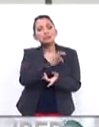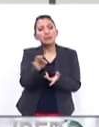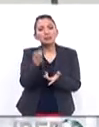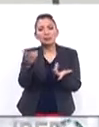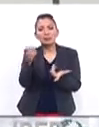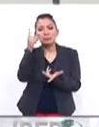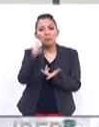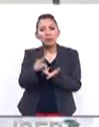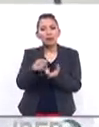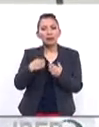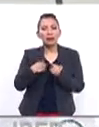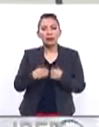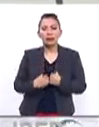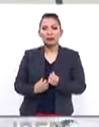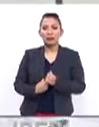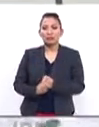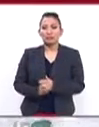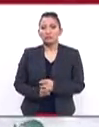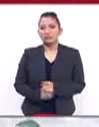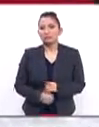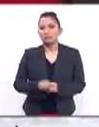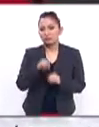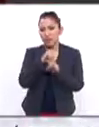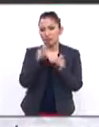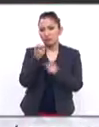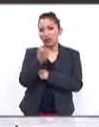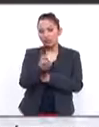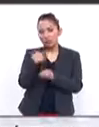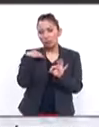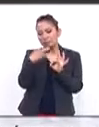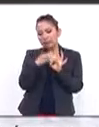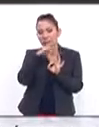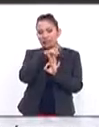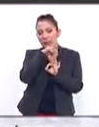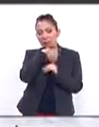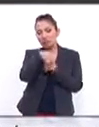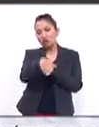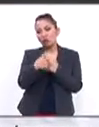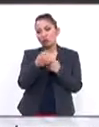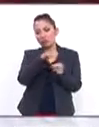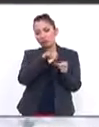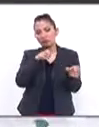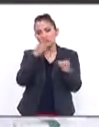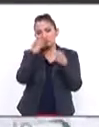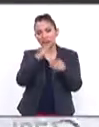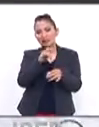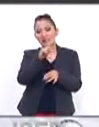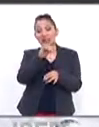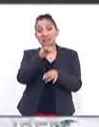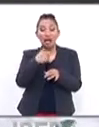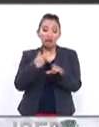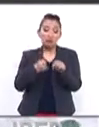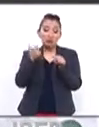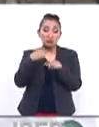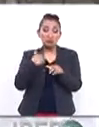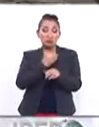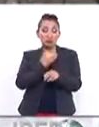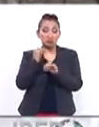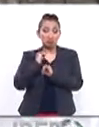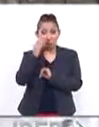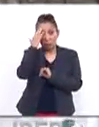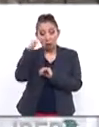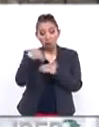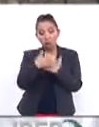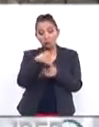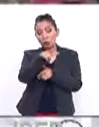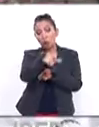hacer también para darle, además de, obviamente, esto, concretar lo más pronto posible esta salida de Teresa May o ver qué es lo que plantea